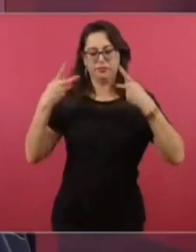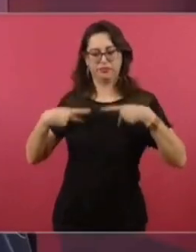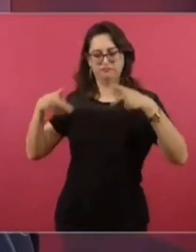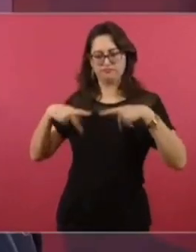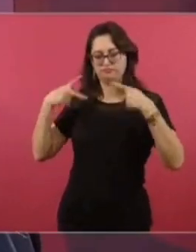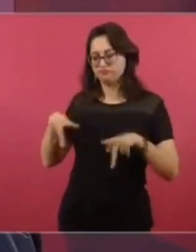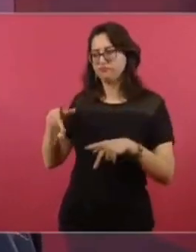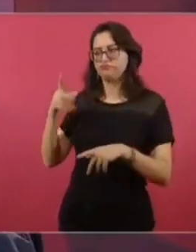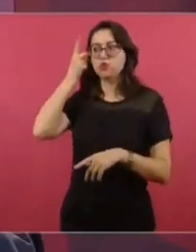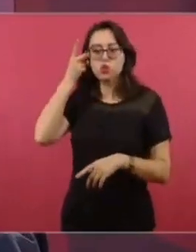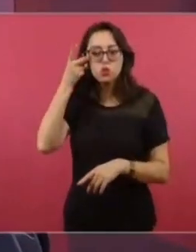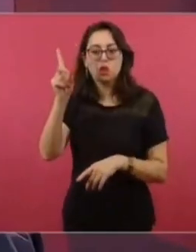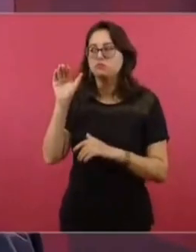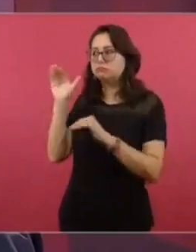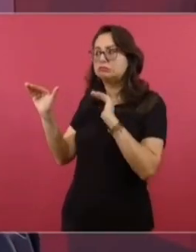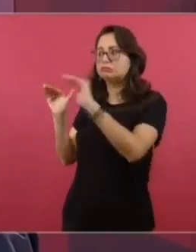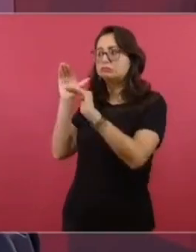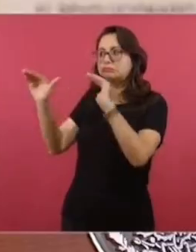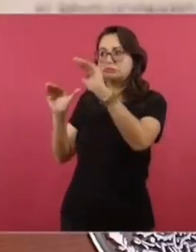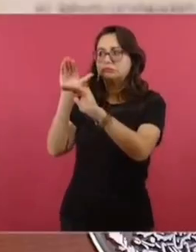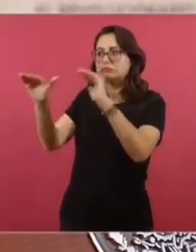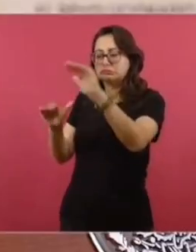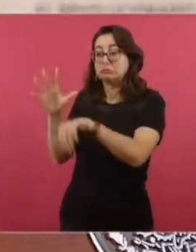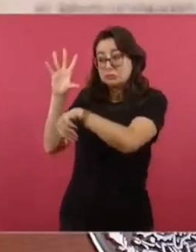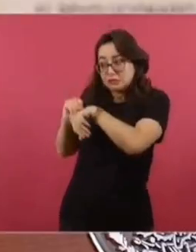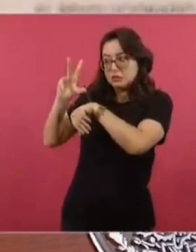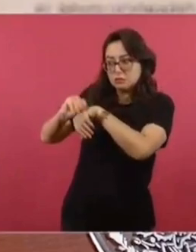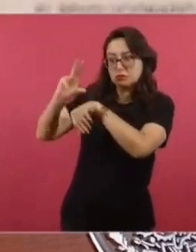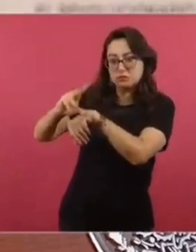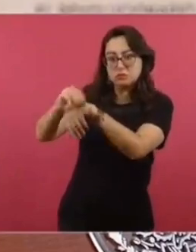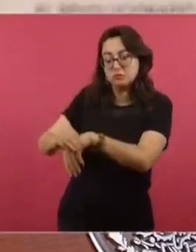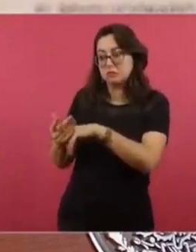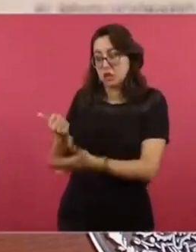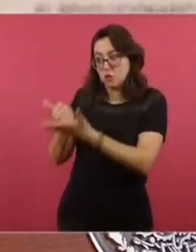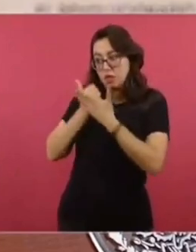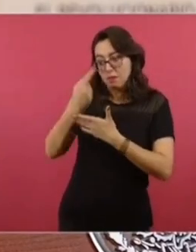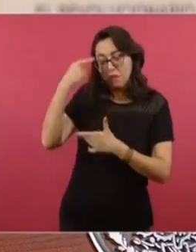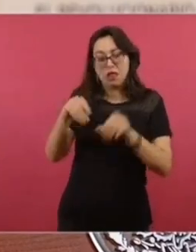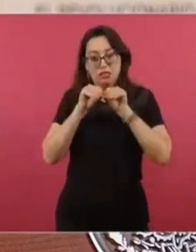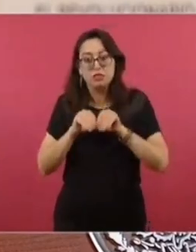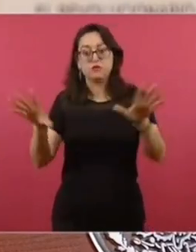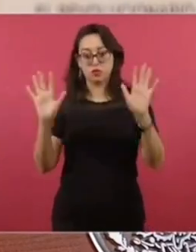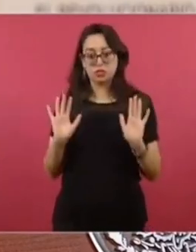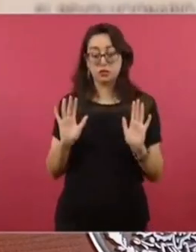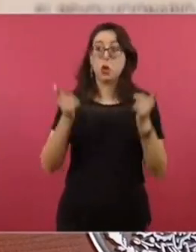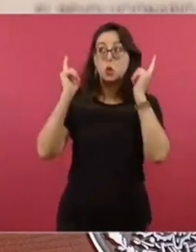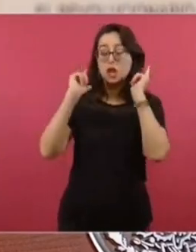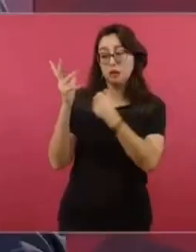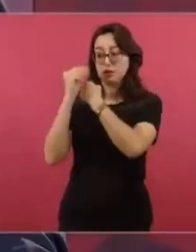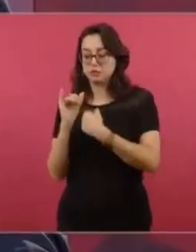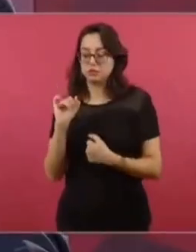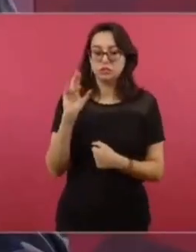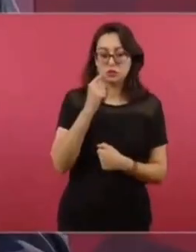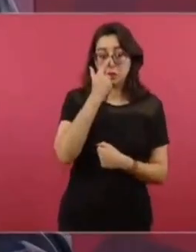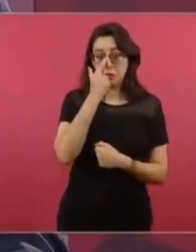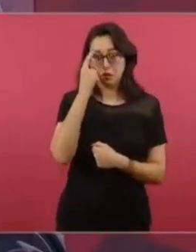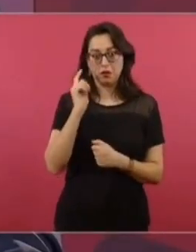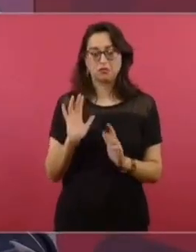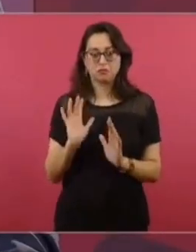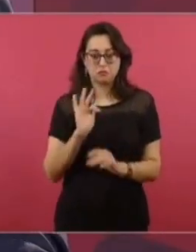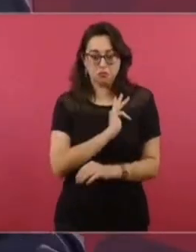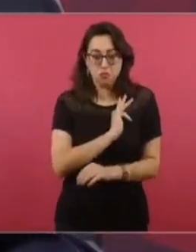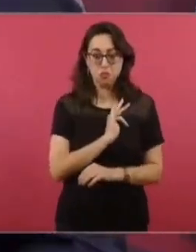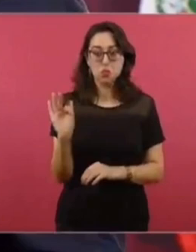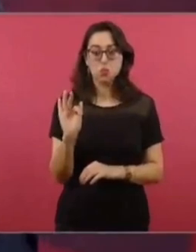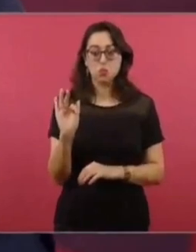para que no nos censuren después, porque por derechos de autor, que cooperen. Y nada más que nos dejen pasarla aquí y luego ponerla